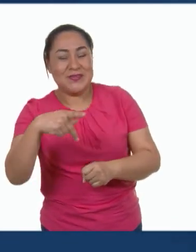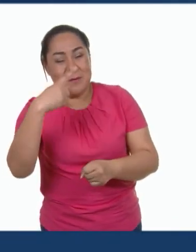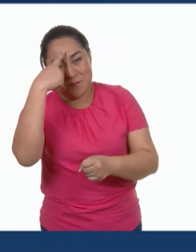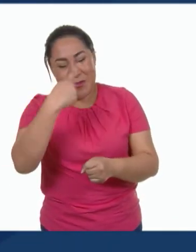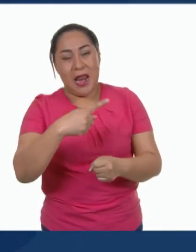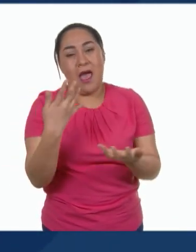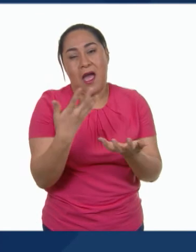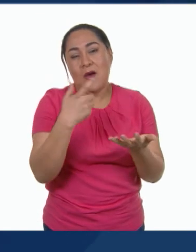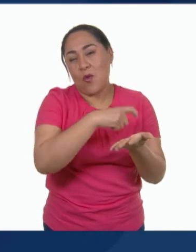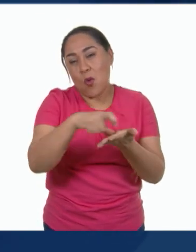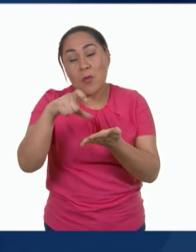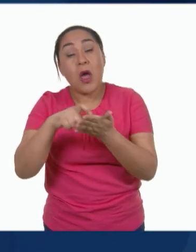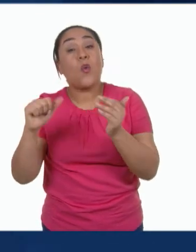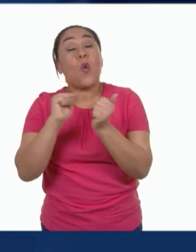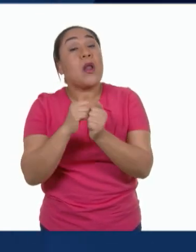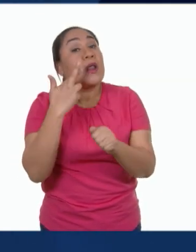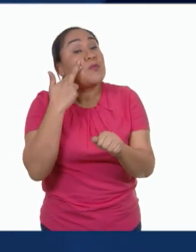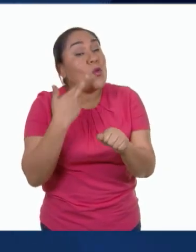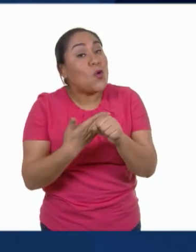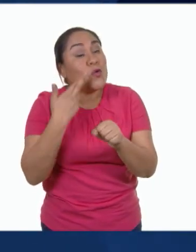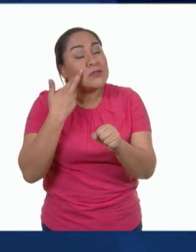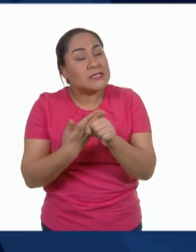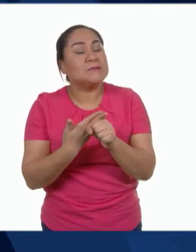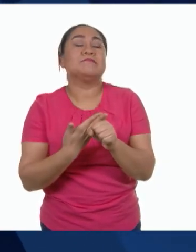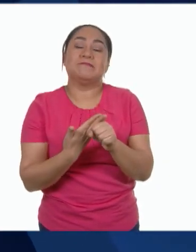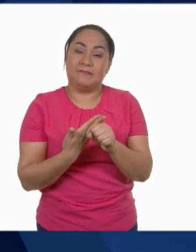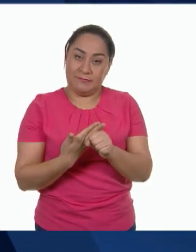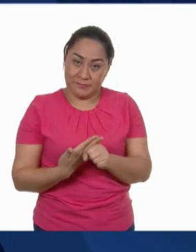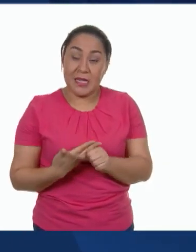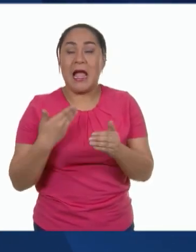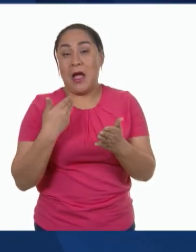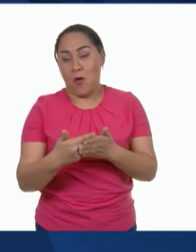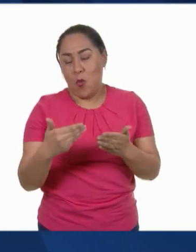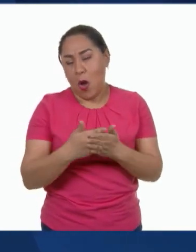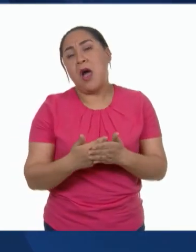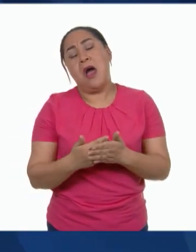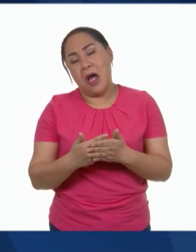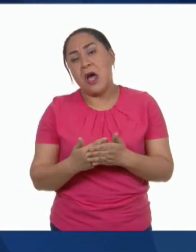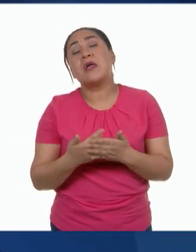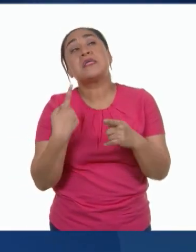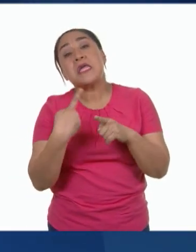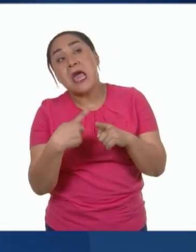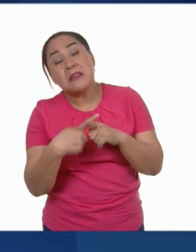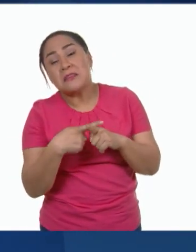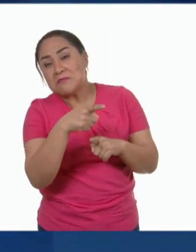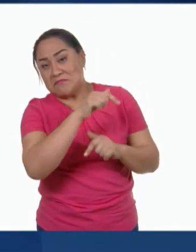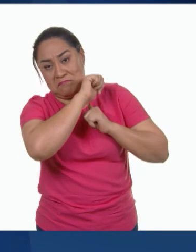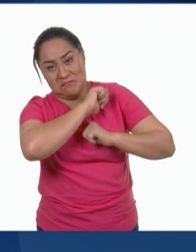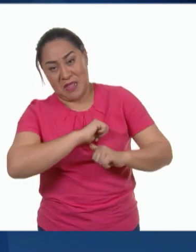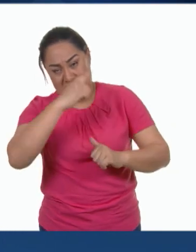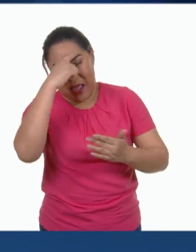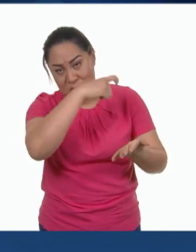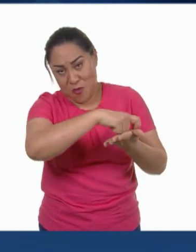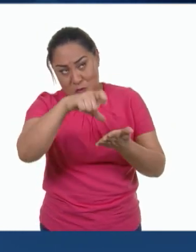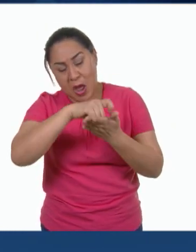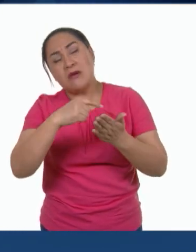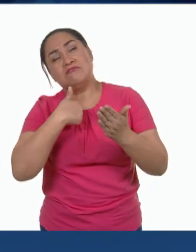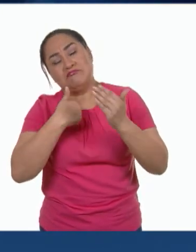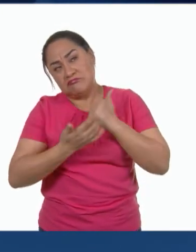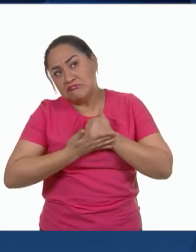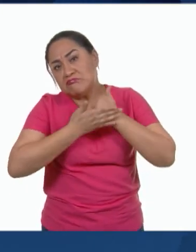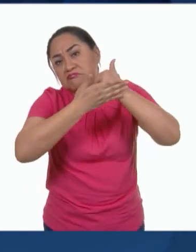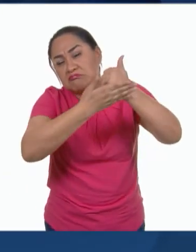consumo sustentable. En este caso, podemos ayudar a quienes se encargan de las compras familiares a planificar con